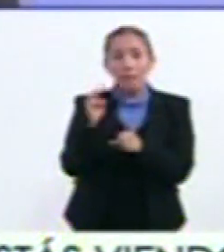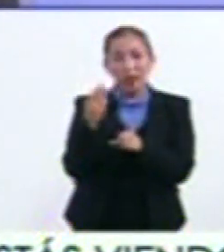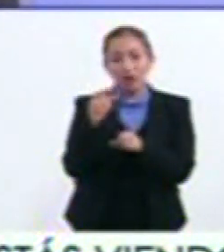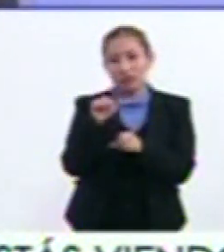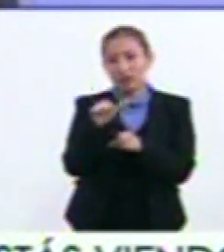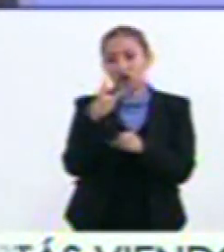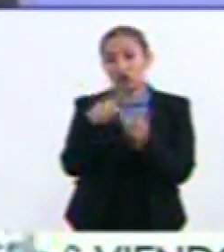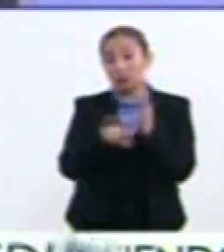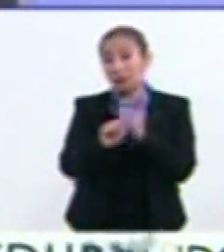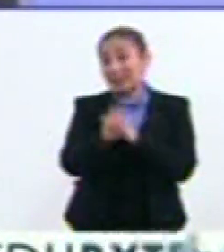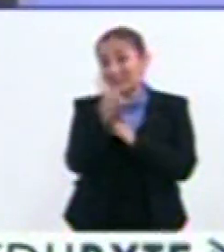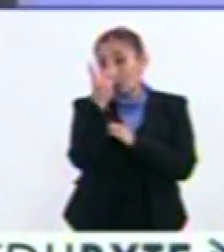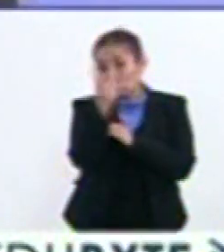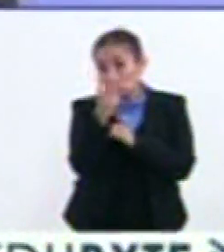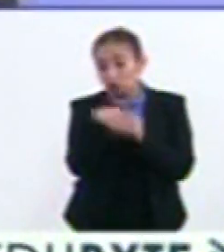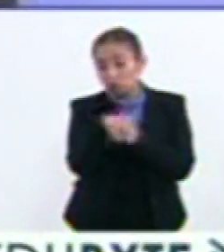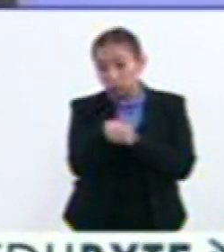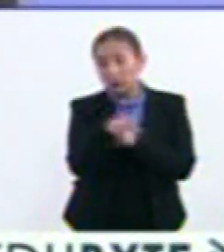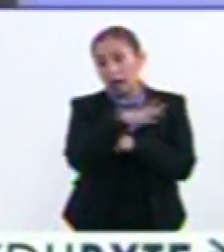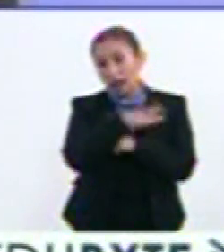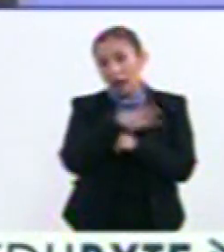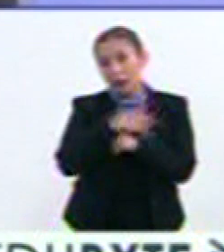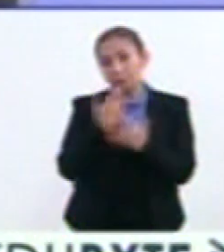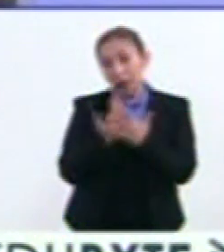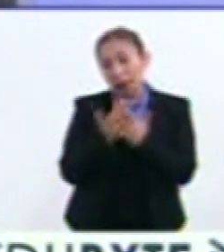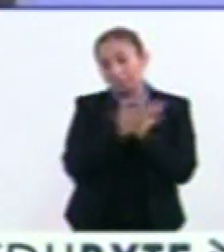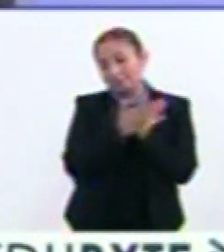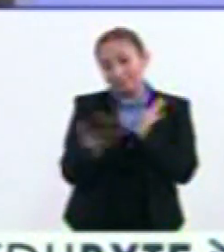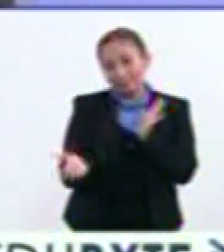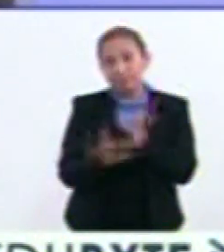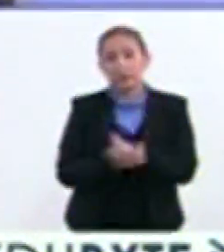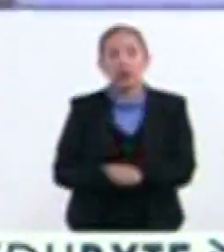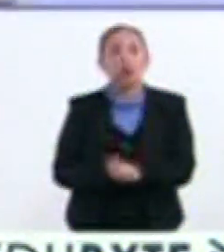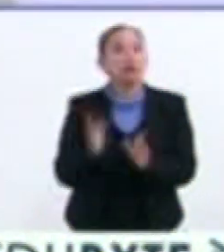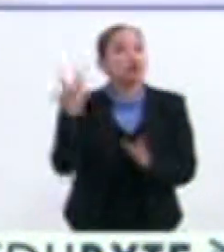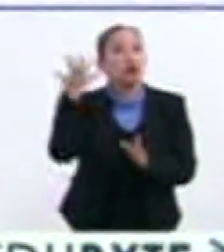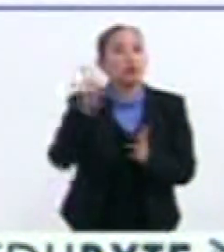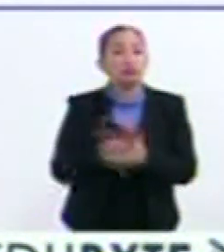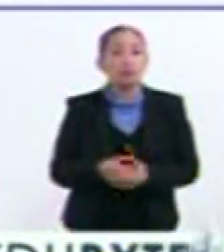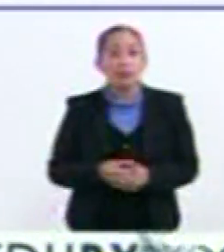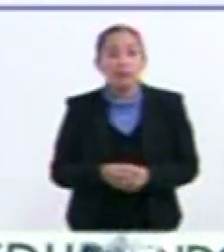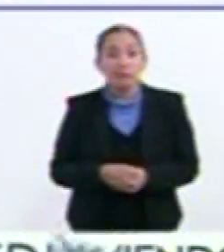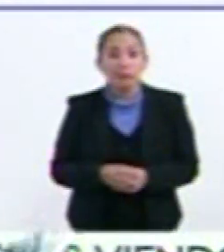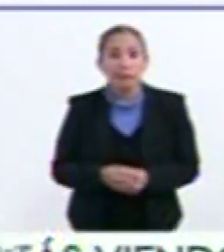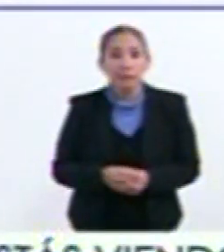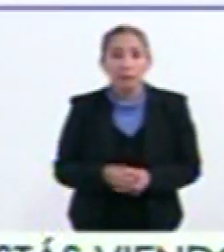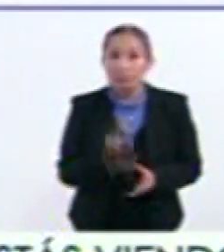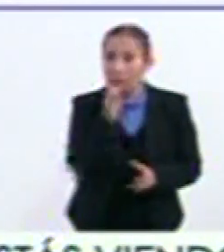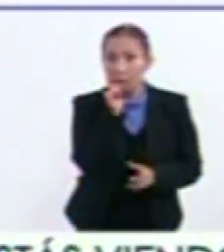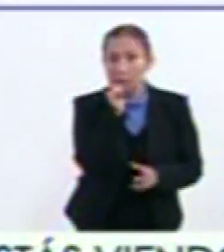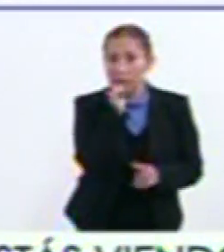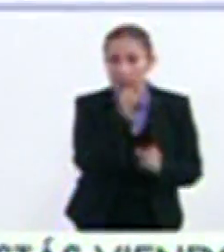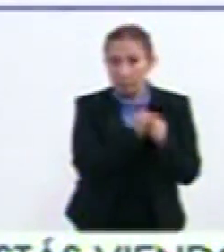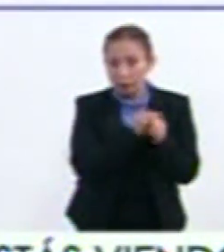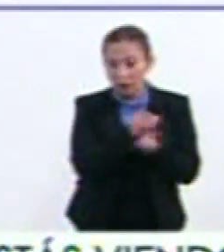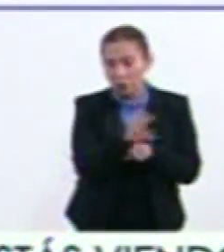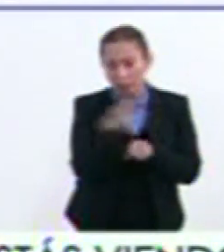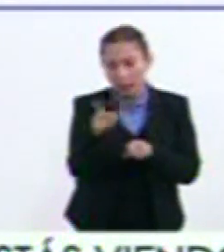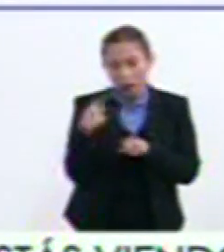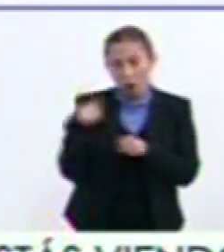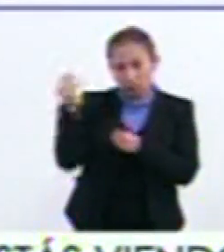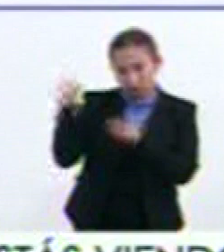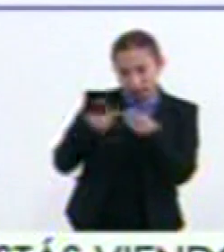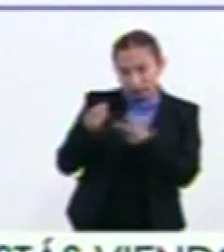16 del 2022 Habrá que esperar un tiempo ¿Y de sol? No tengo los datos No ahorita Pero nos